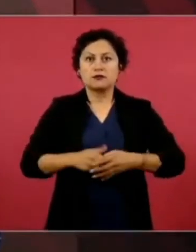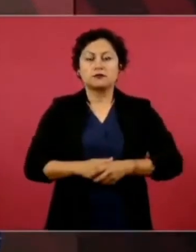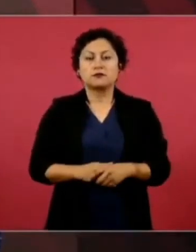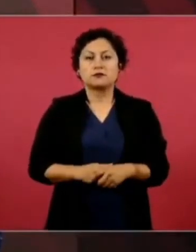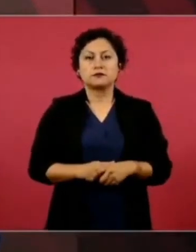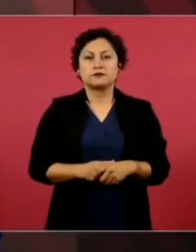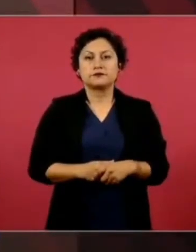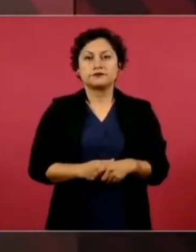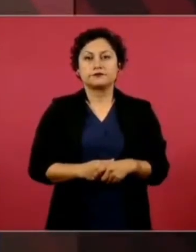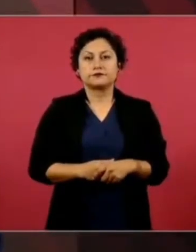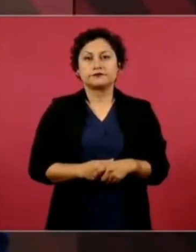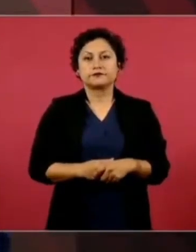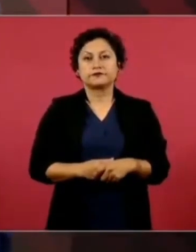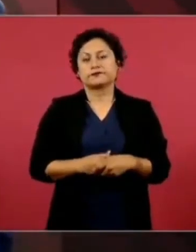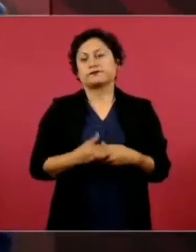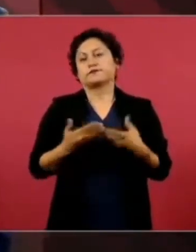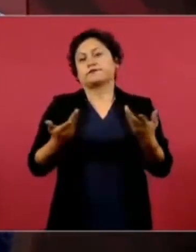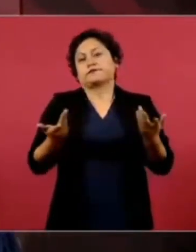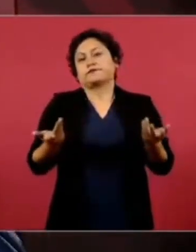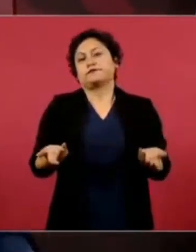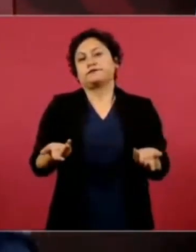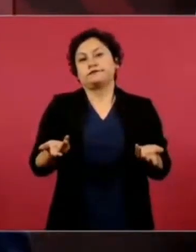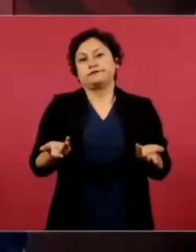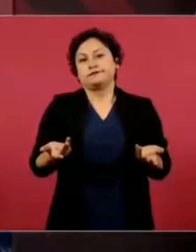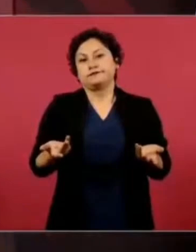y dicen no es que